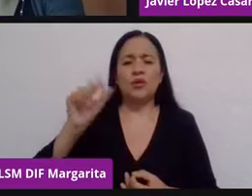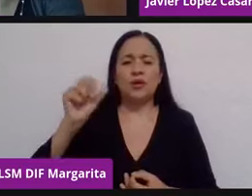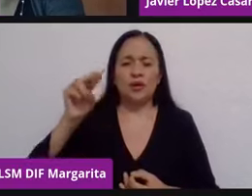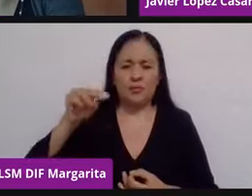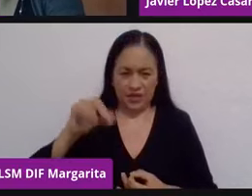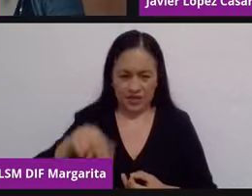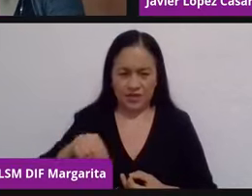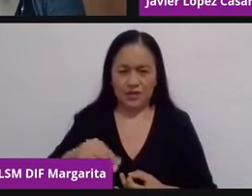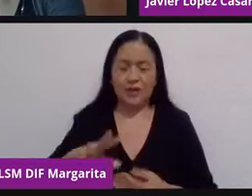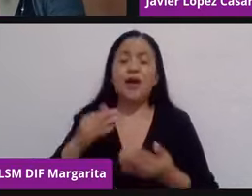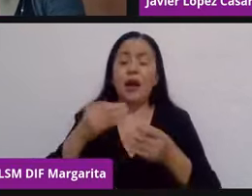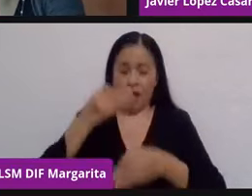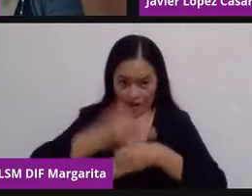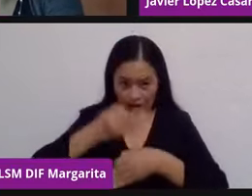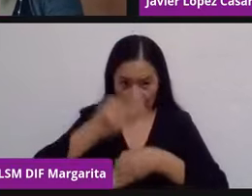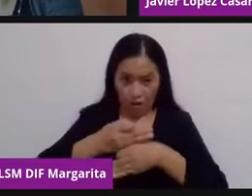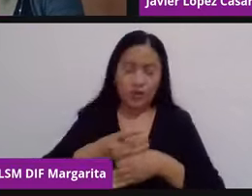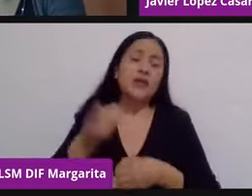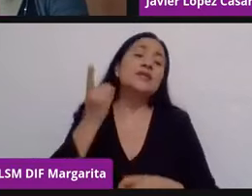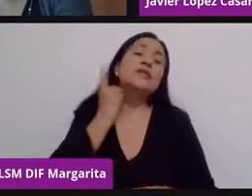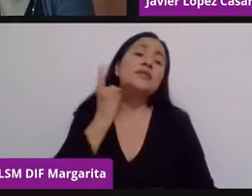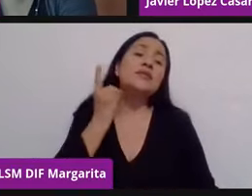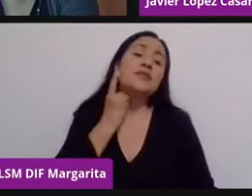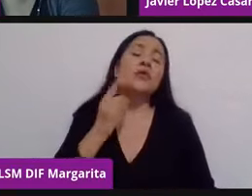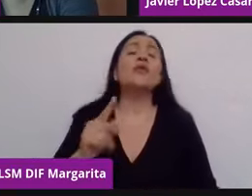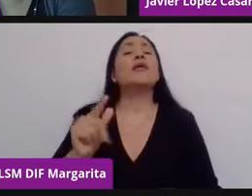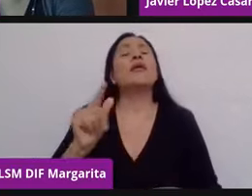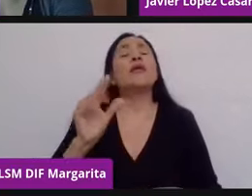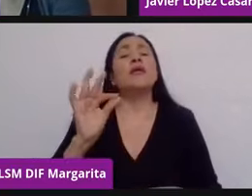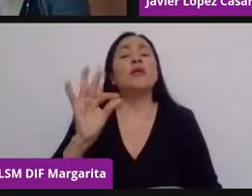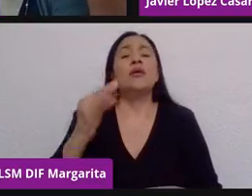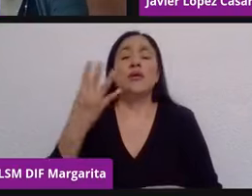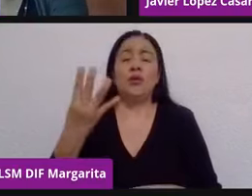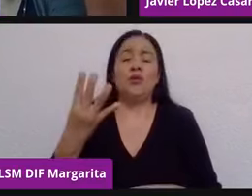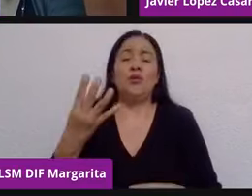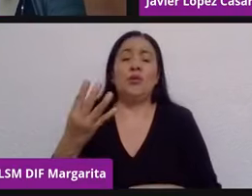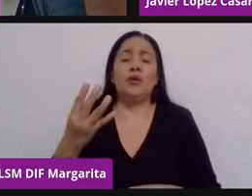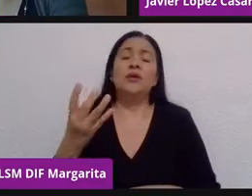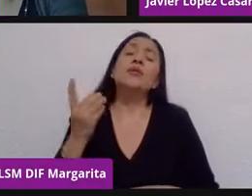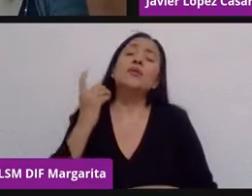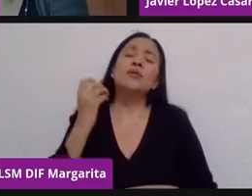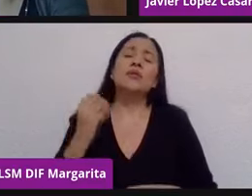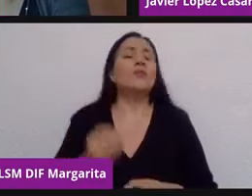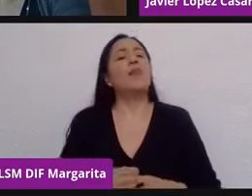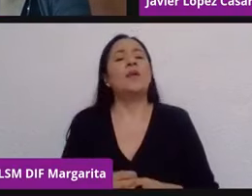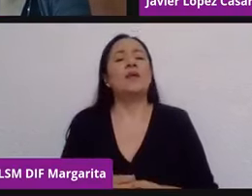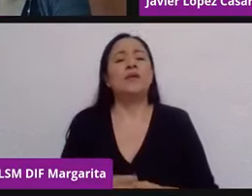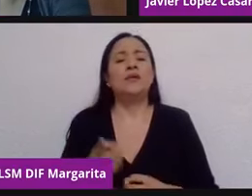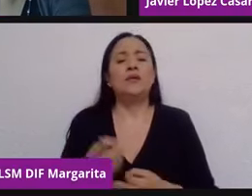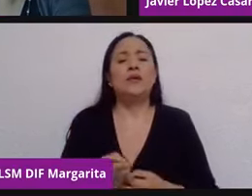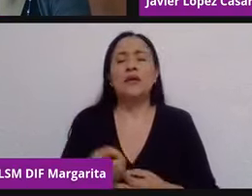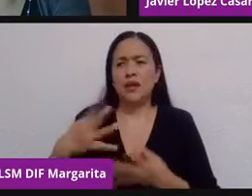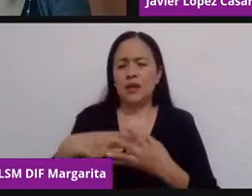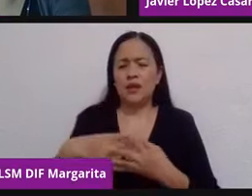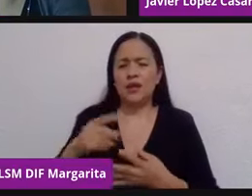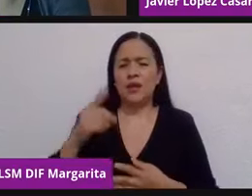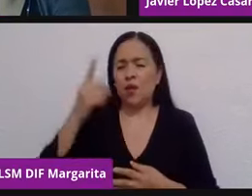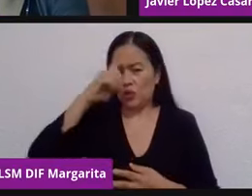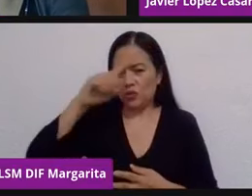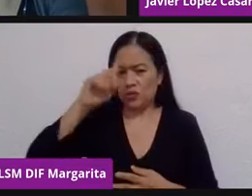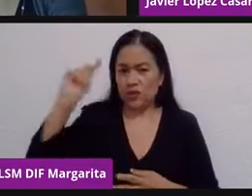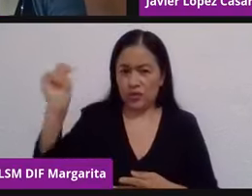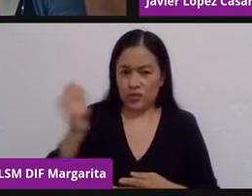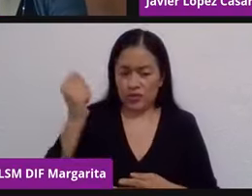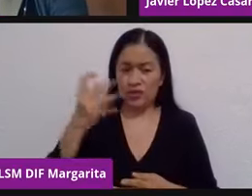es diputado federal por la 44 legislatura de la Cámara de Diputados. Presidió el Consejo Técnico del Conocimiento y la Innovación,